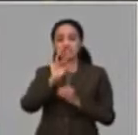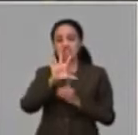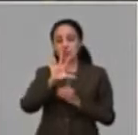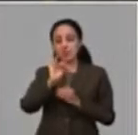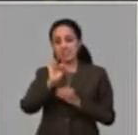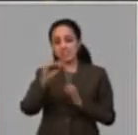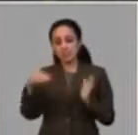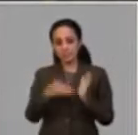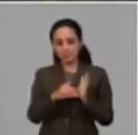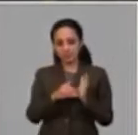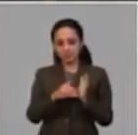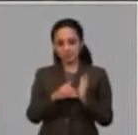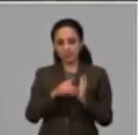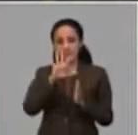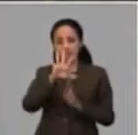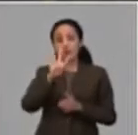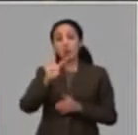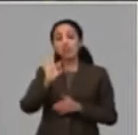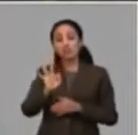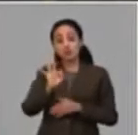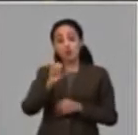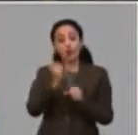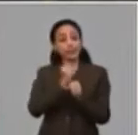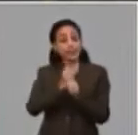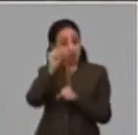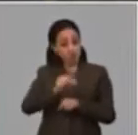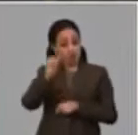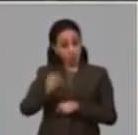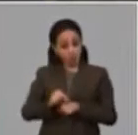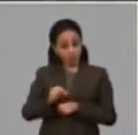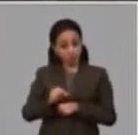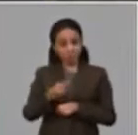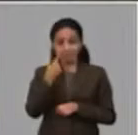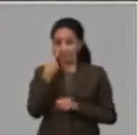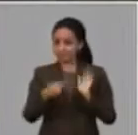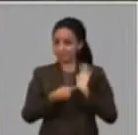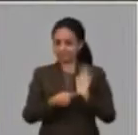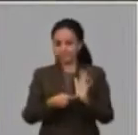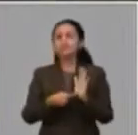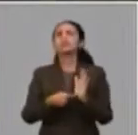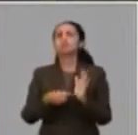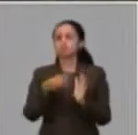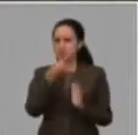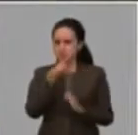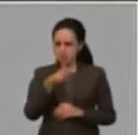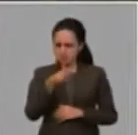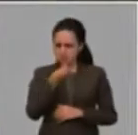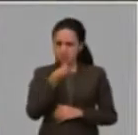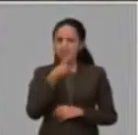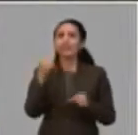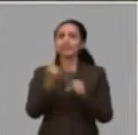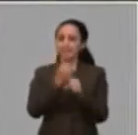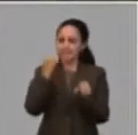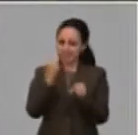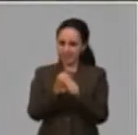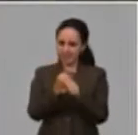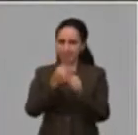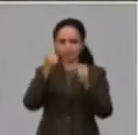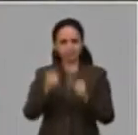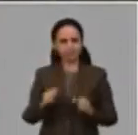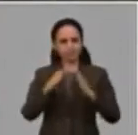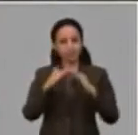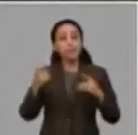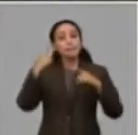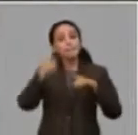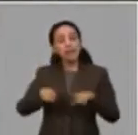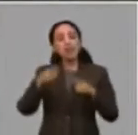.548 trabajadores. O sea, evidentemente sí se puede y sí es posible laborar a domicilio. Lo único que hay que tener es un